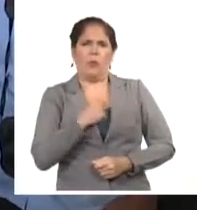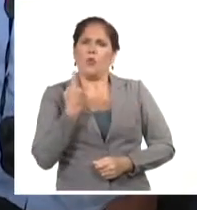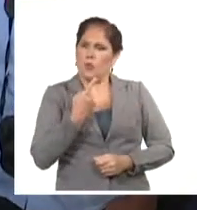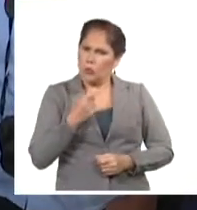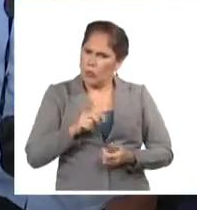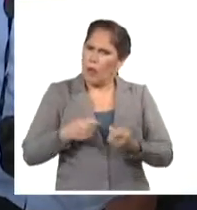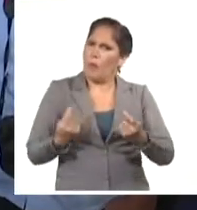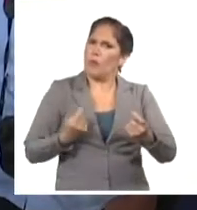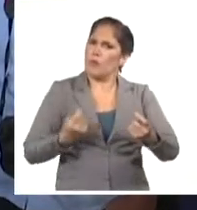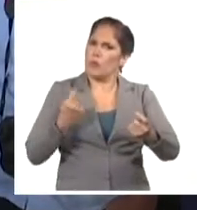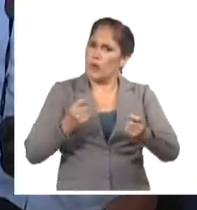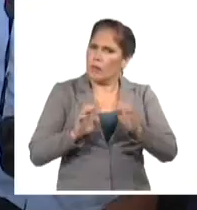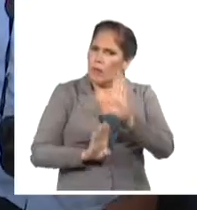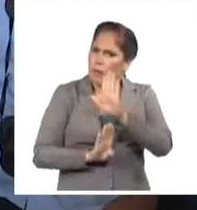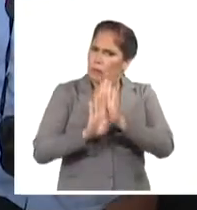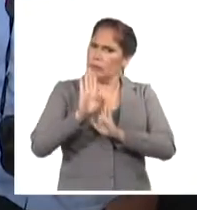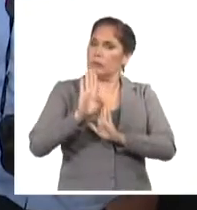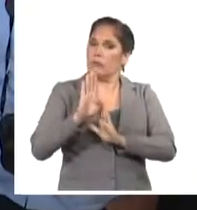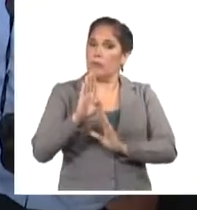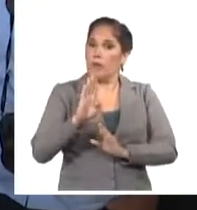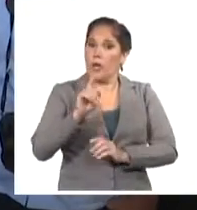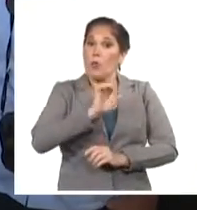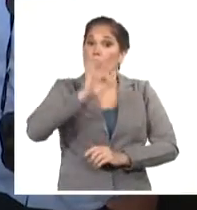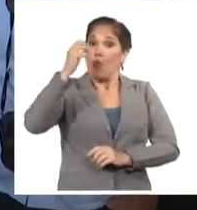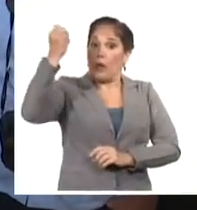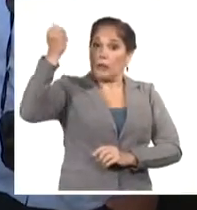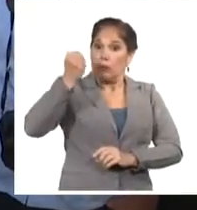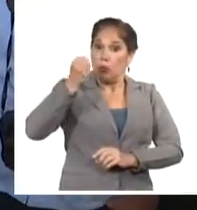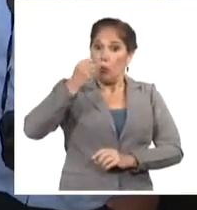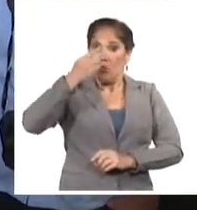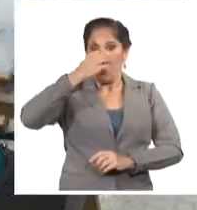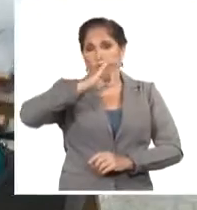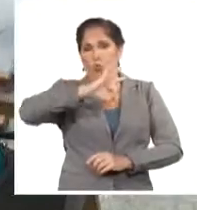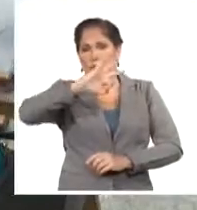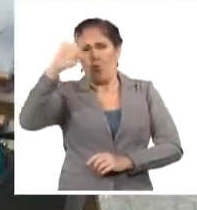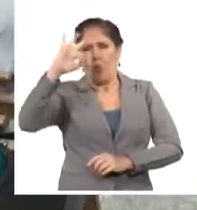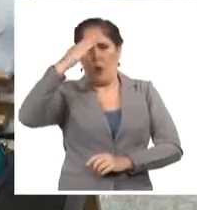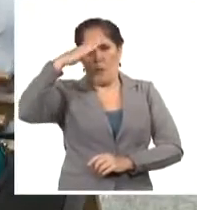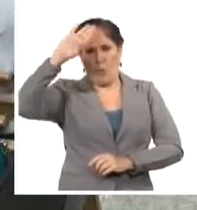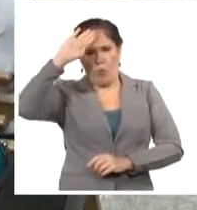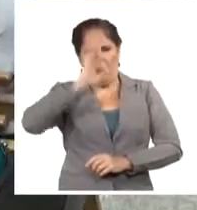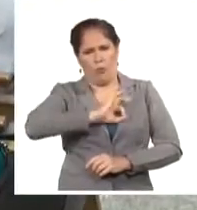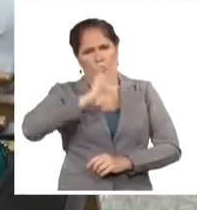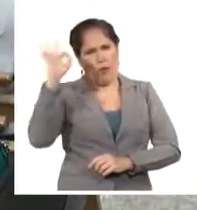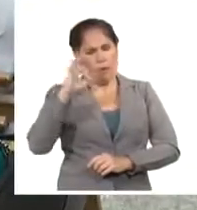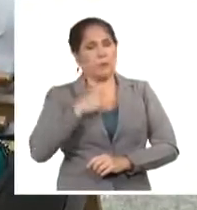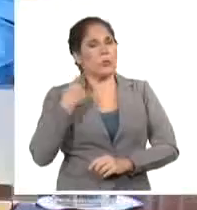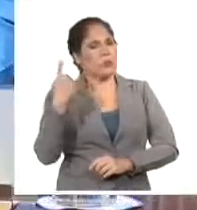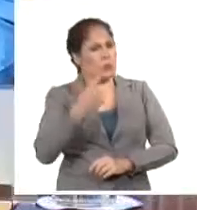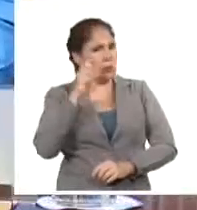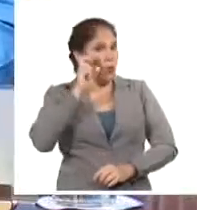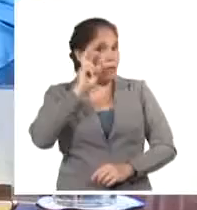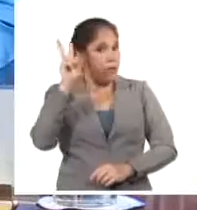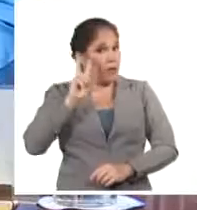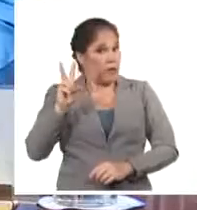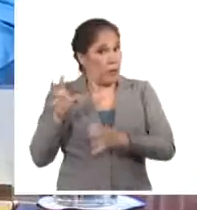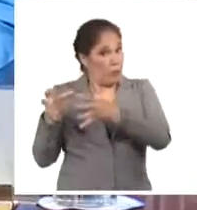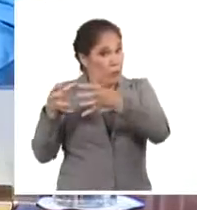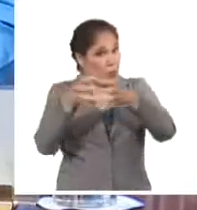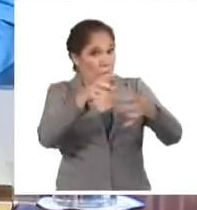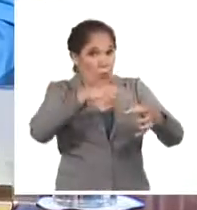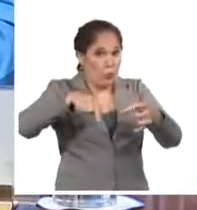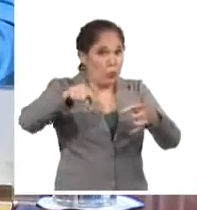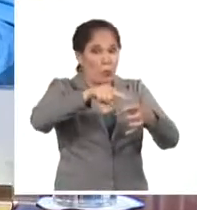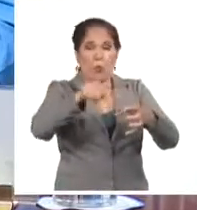y que no nos vamos a traicionar jamás a nuestro pueblo. Guyen Dincán y la delegación que lo acompaña